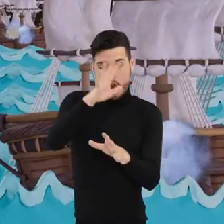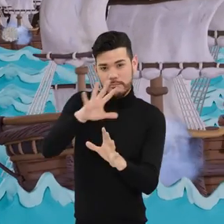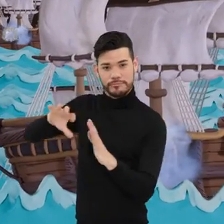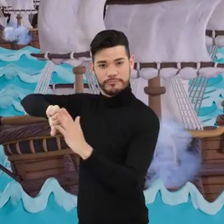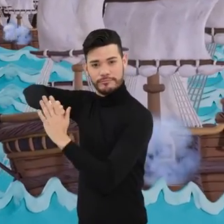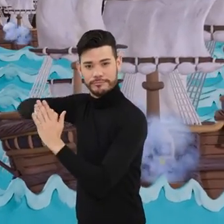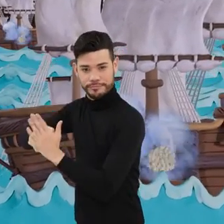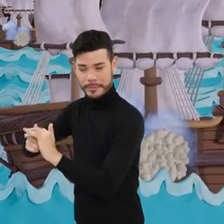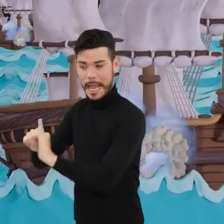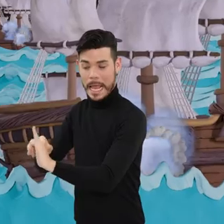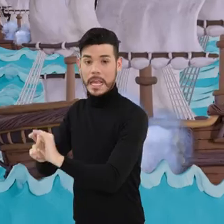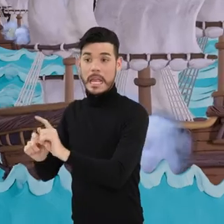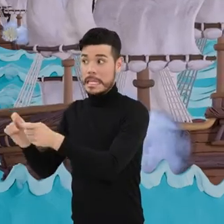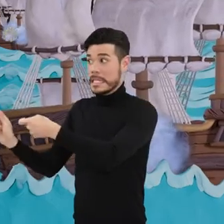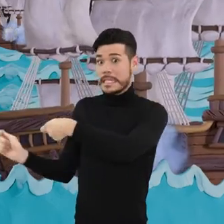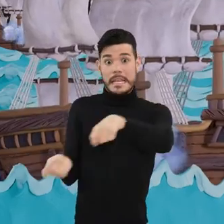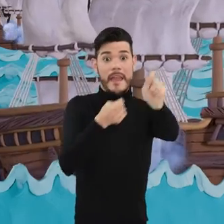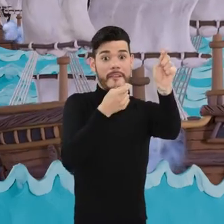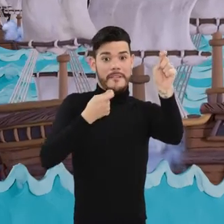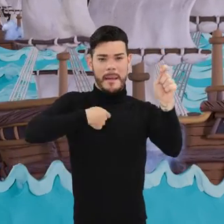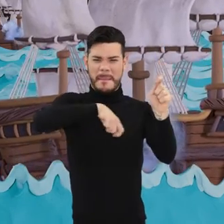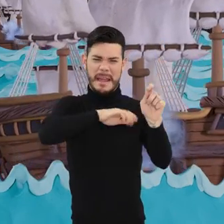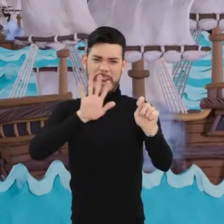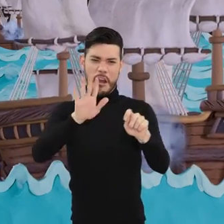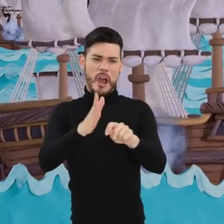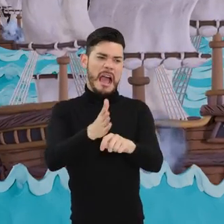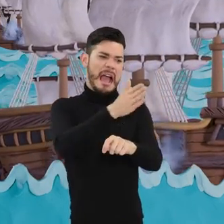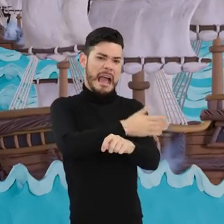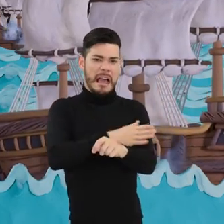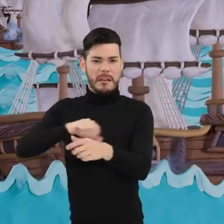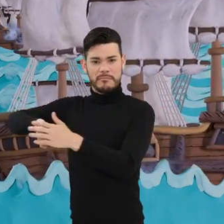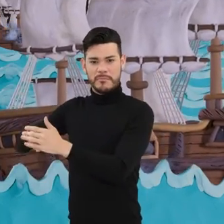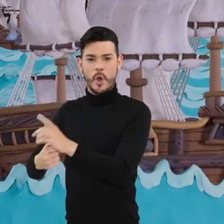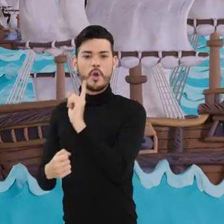frecuentes ataques piratas y no habría sido seguro guardarlo allí.